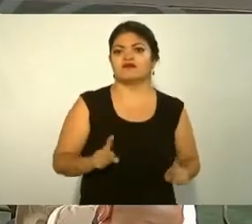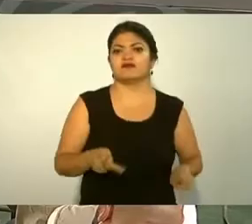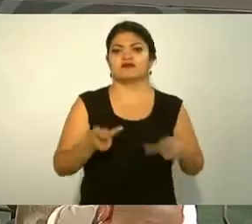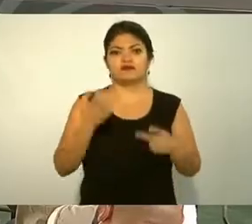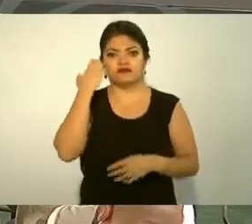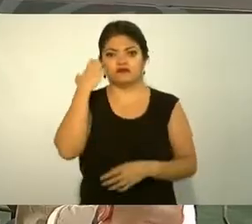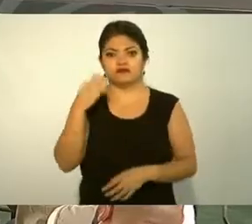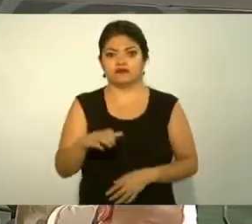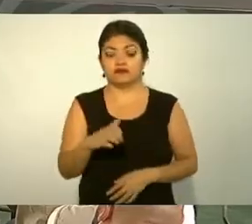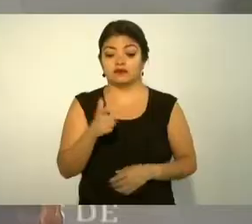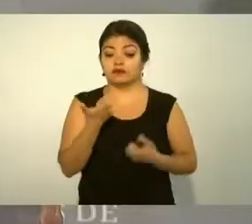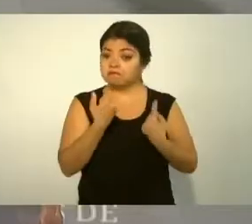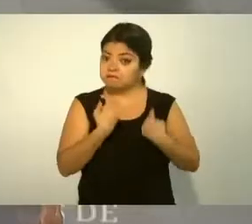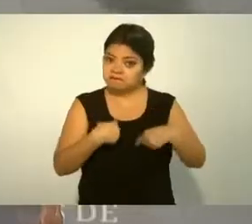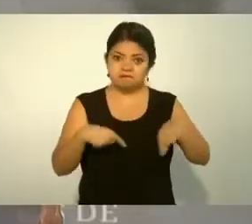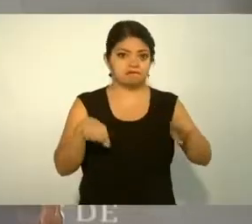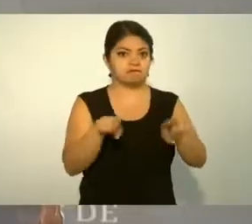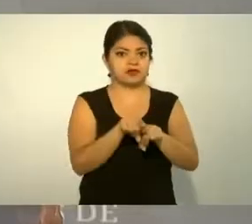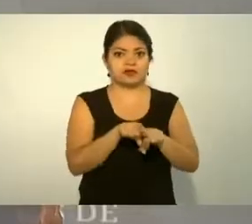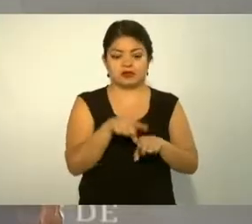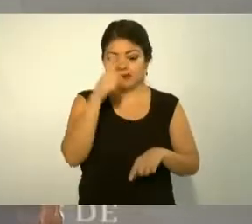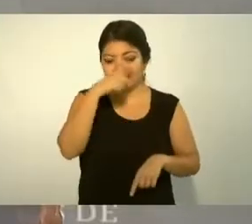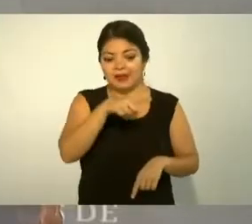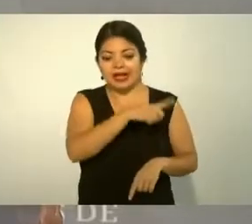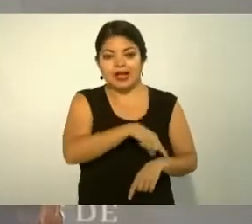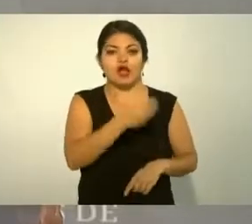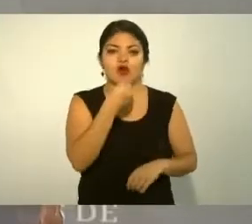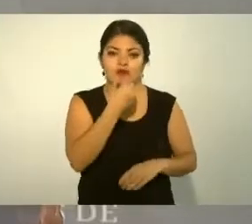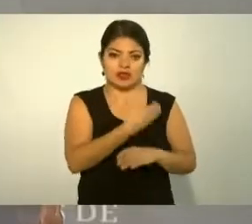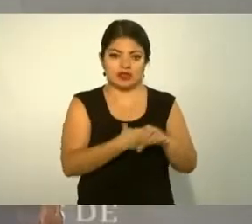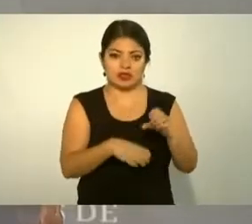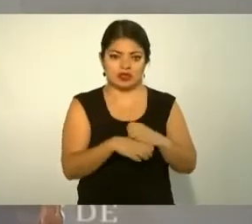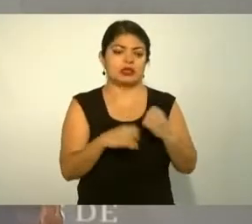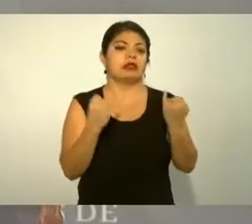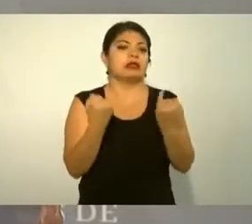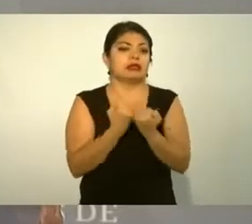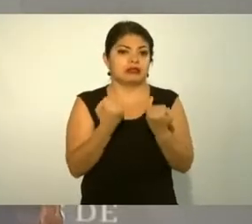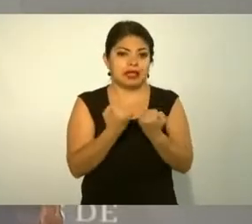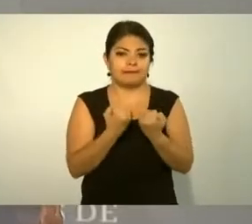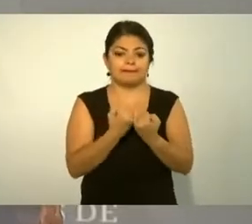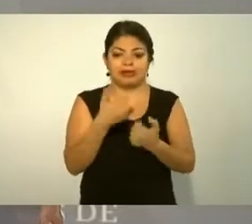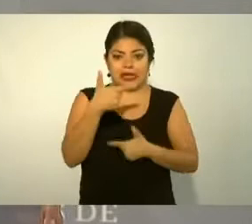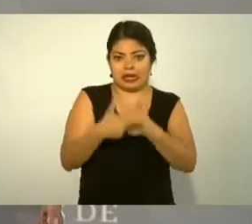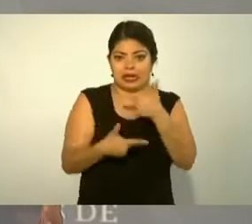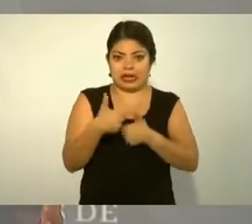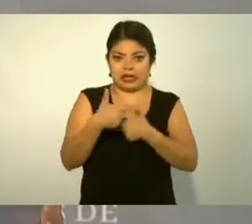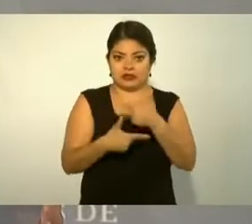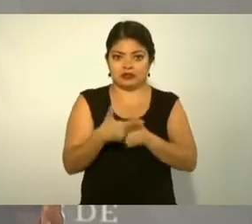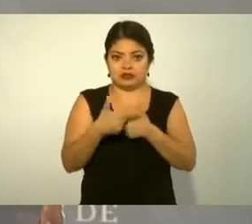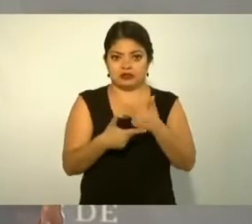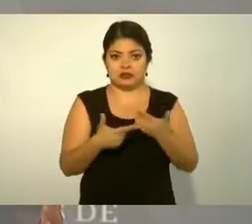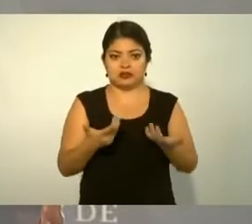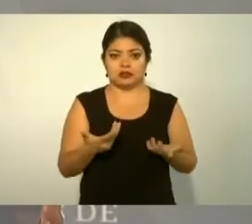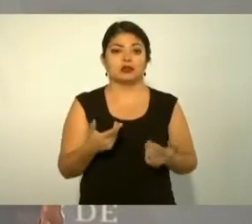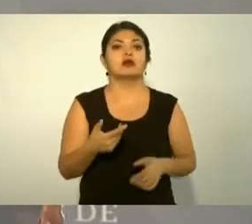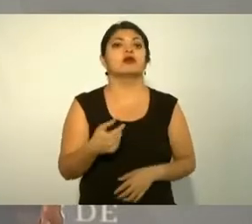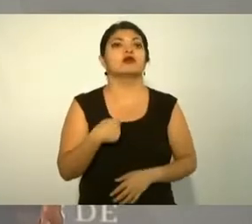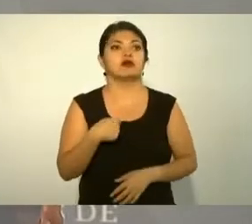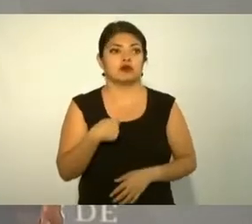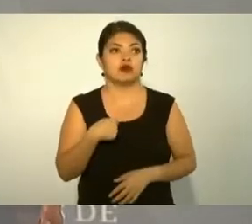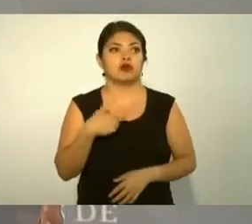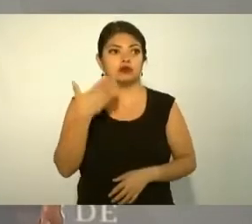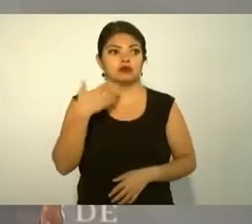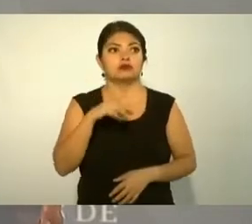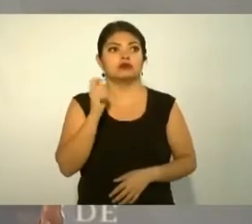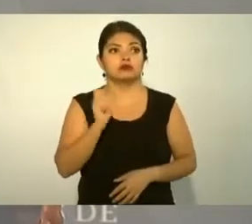lo vamos a quitar para los básicos lo mismo en el caso de la leche lo digo porque este es un